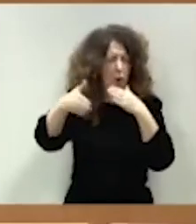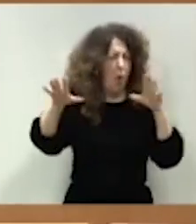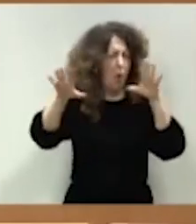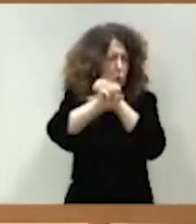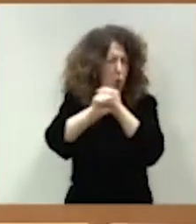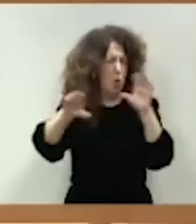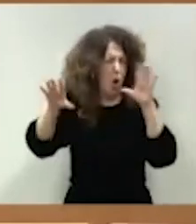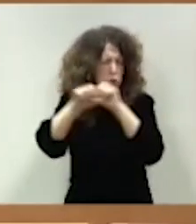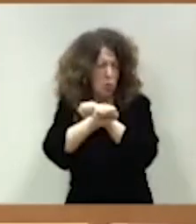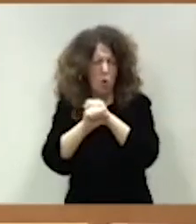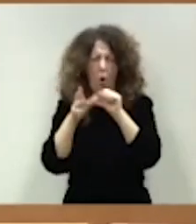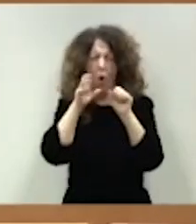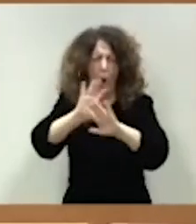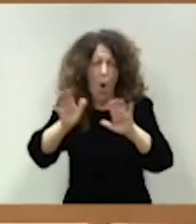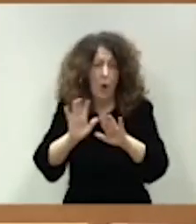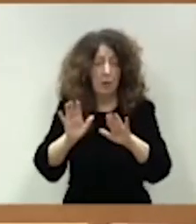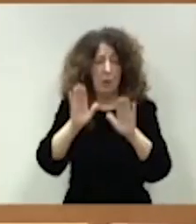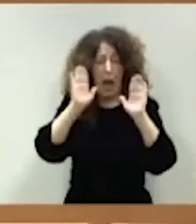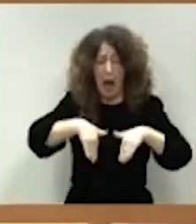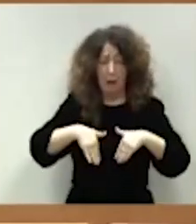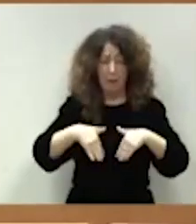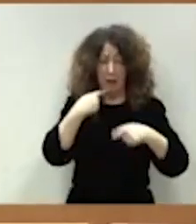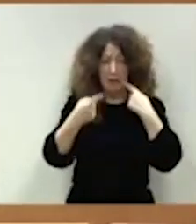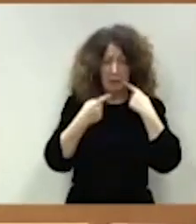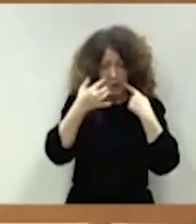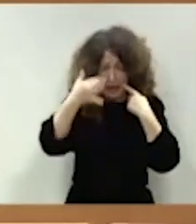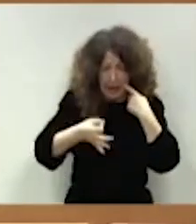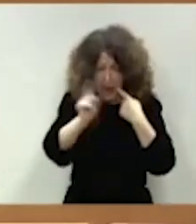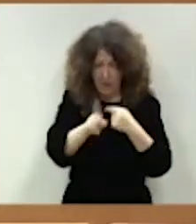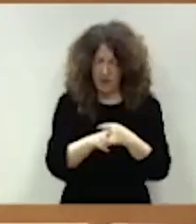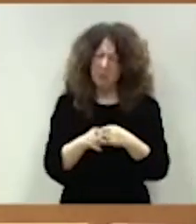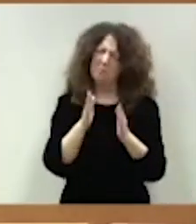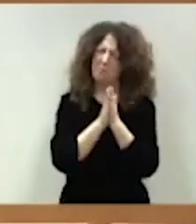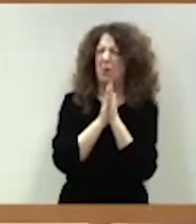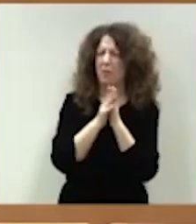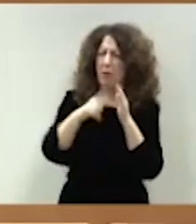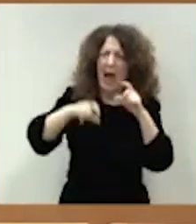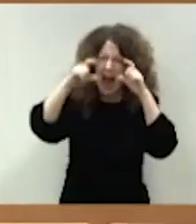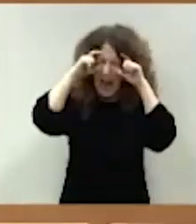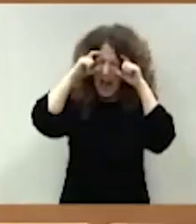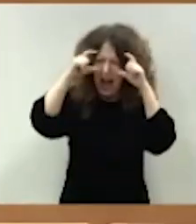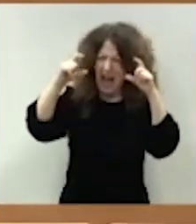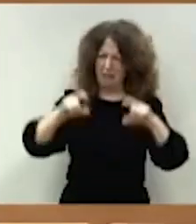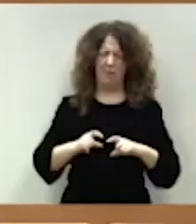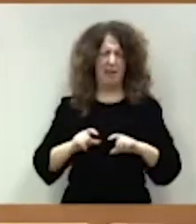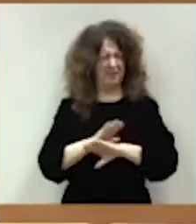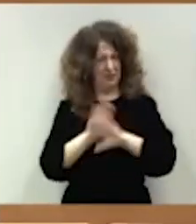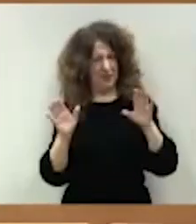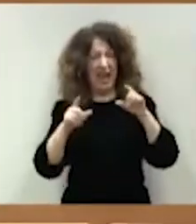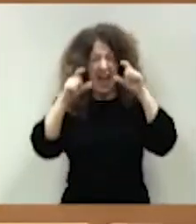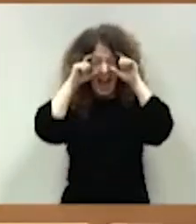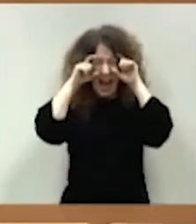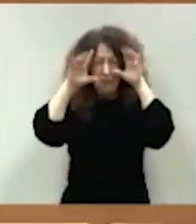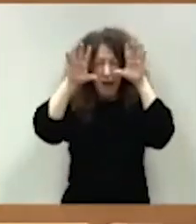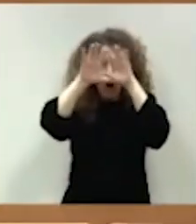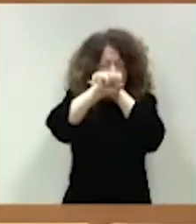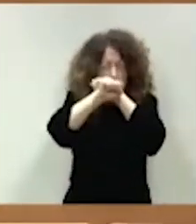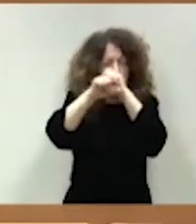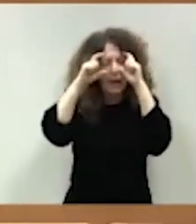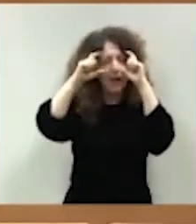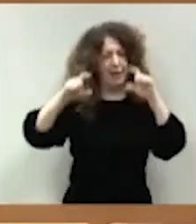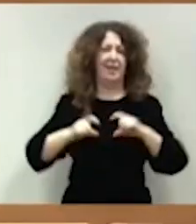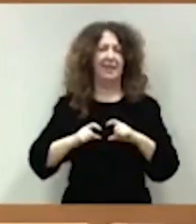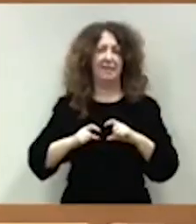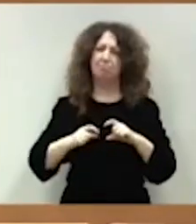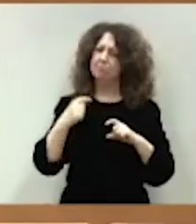Pero, de verdad, quítense las gafas negras y alegrense por una vez, señorías del Partido Popular,